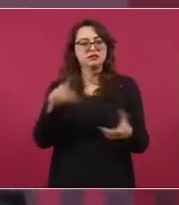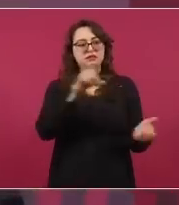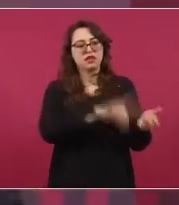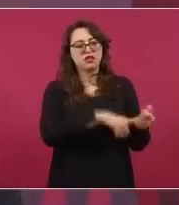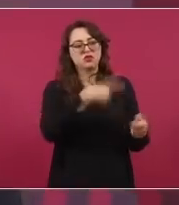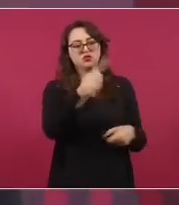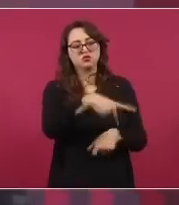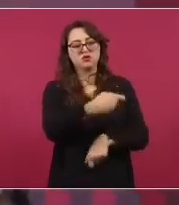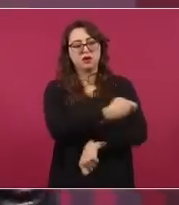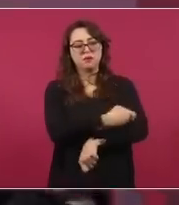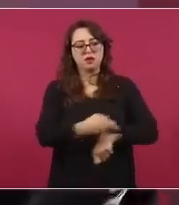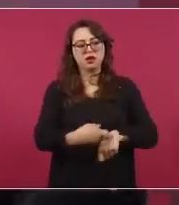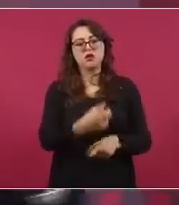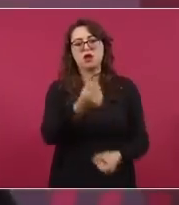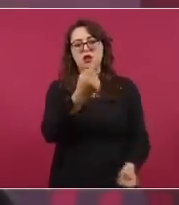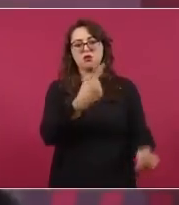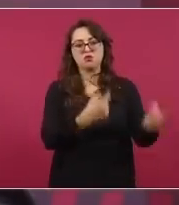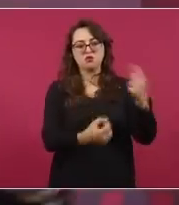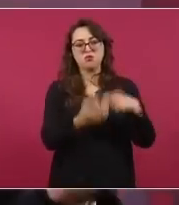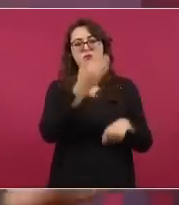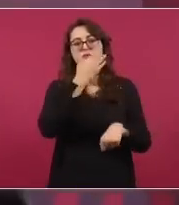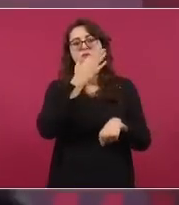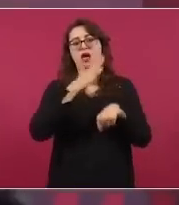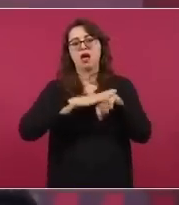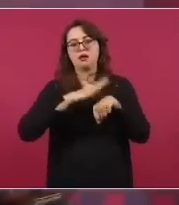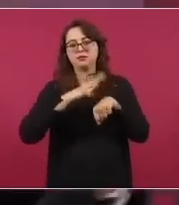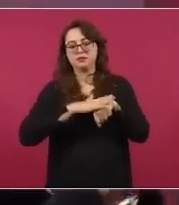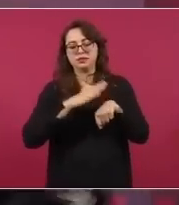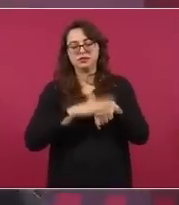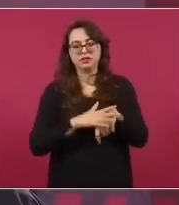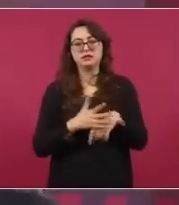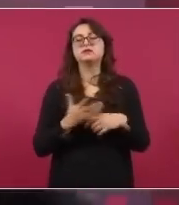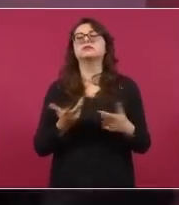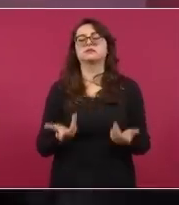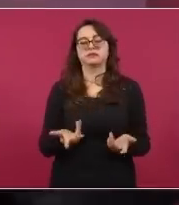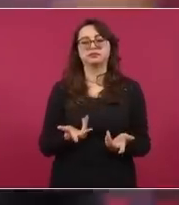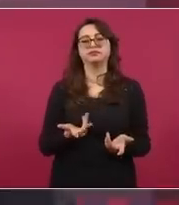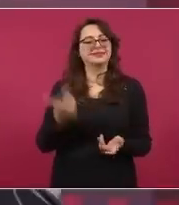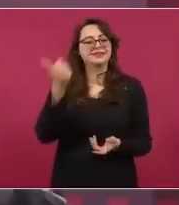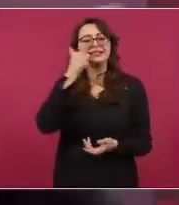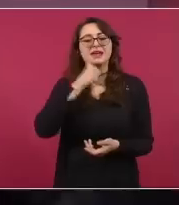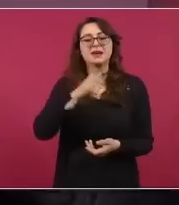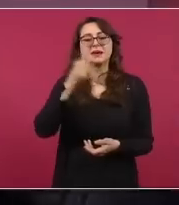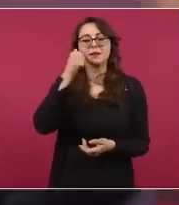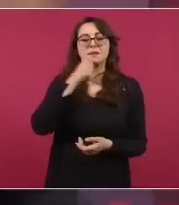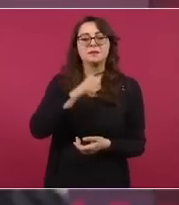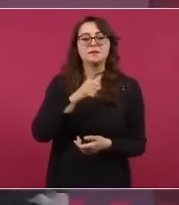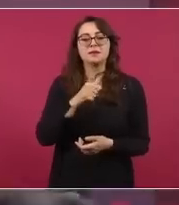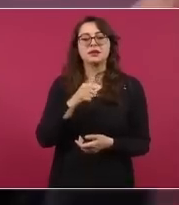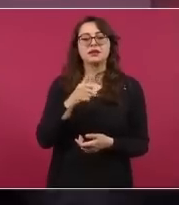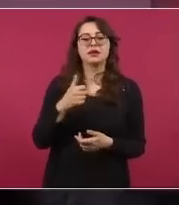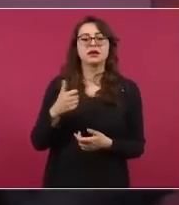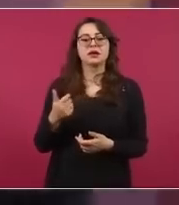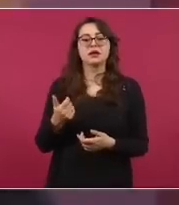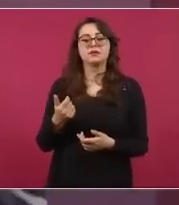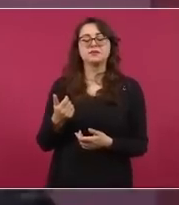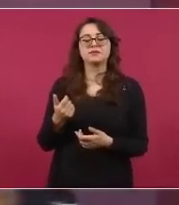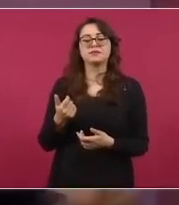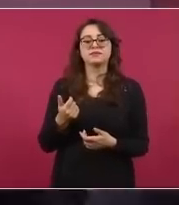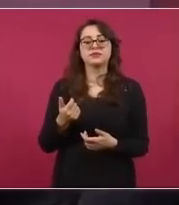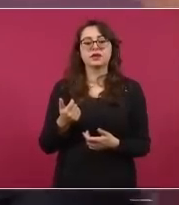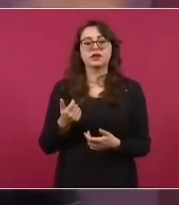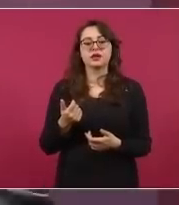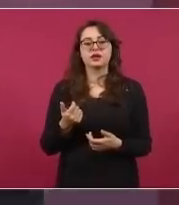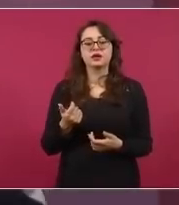Yo me enteré de que venía el golpe cuando lo de Ahumada y el dinero que le